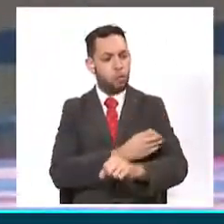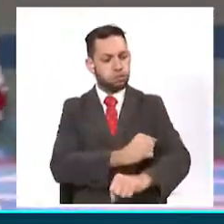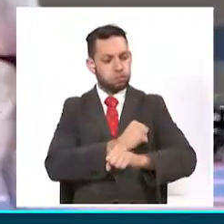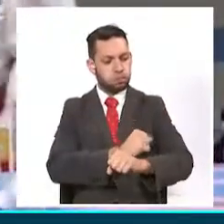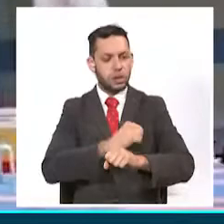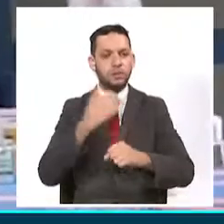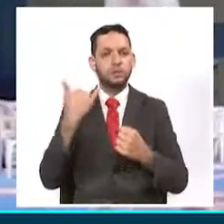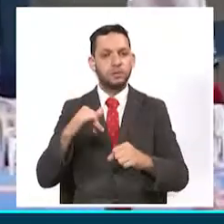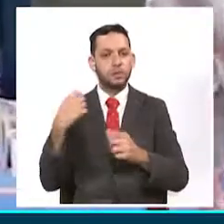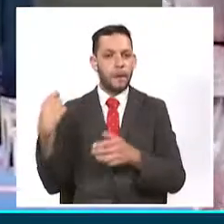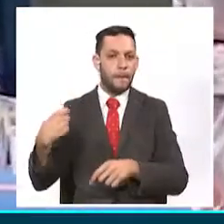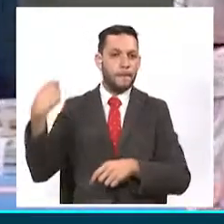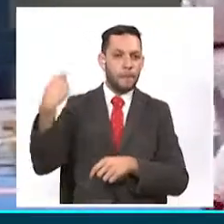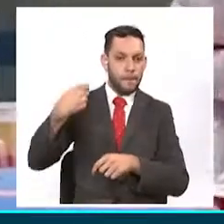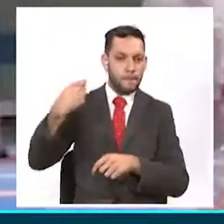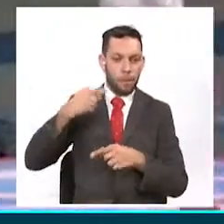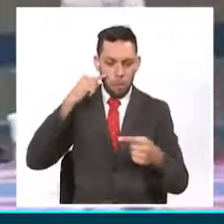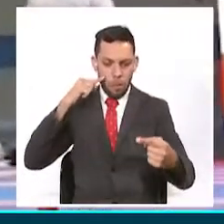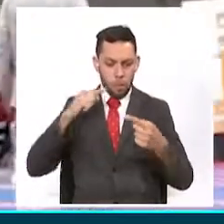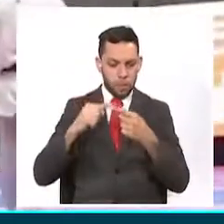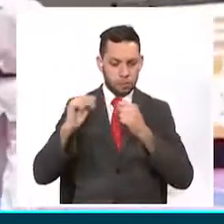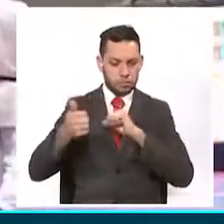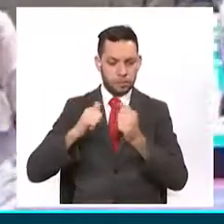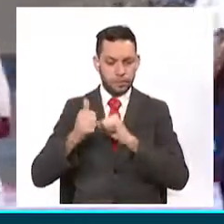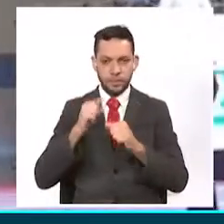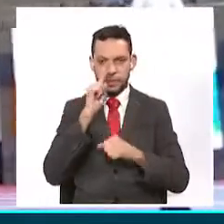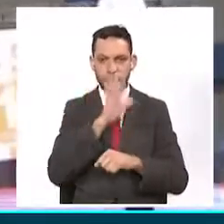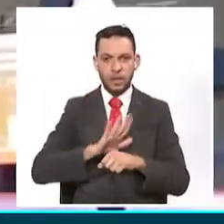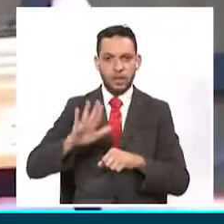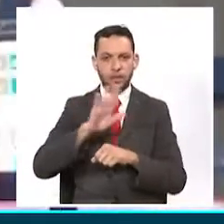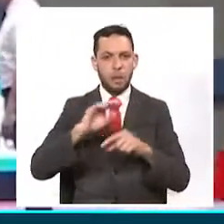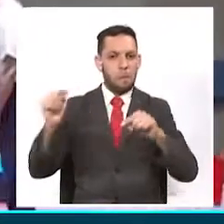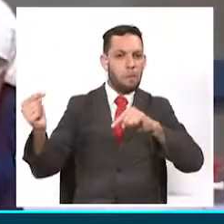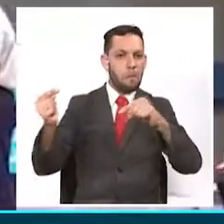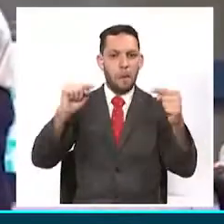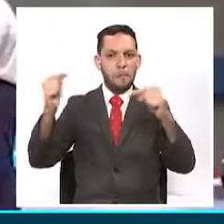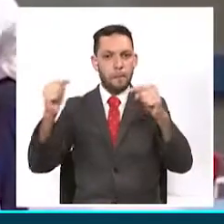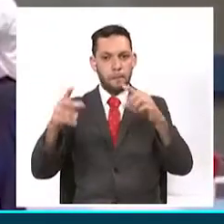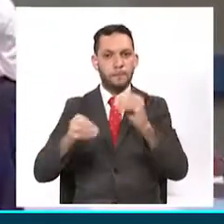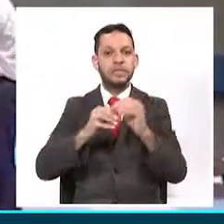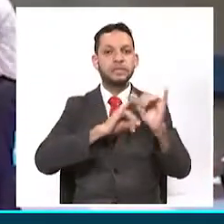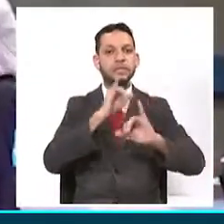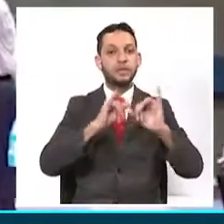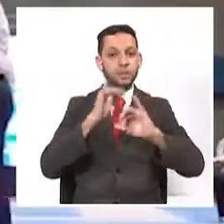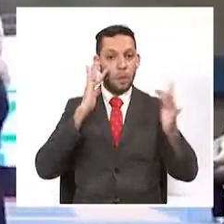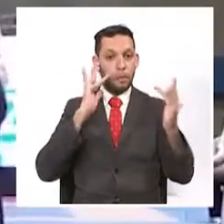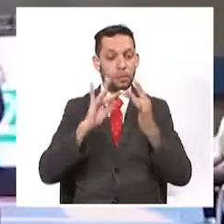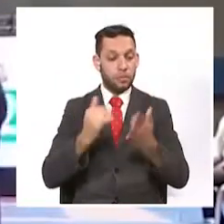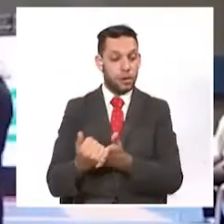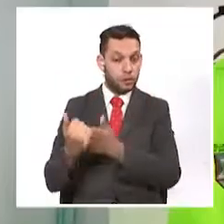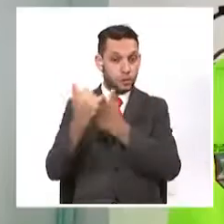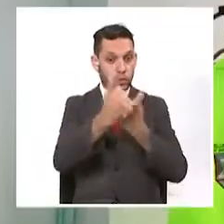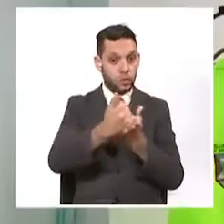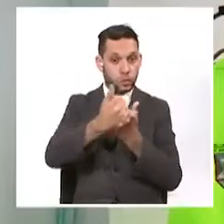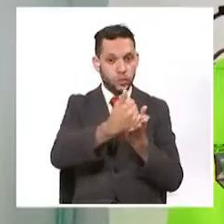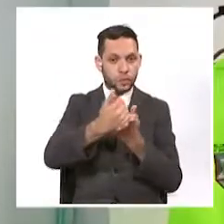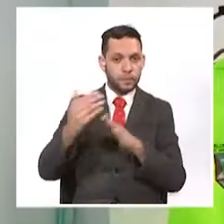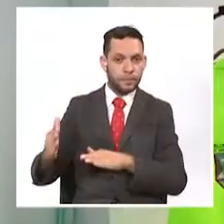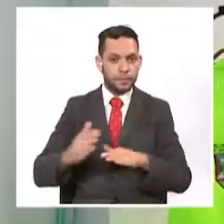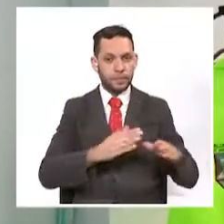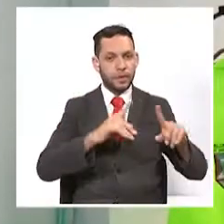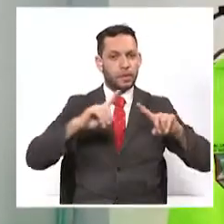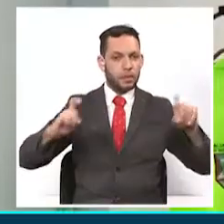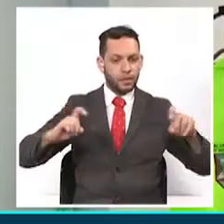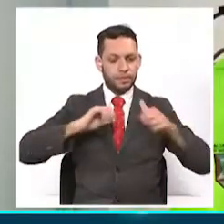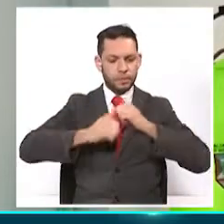económico para cumplir con sus metas deportivas y ser embajadores de Manizales en Juegos Nacionales e Internacionales. El tema de los deportistas apoyados,